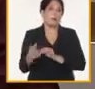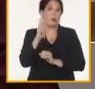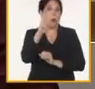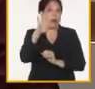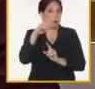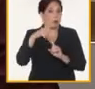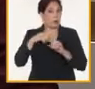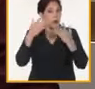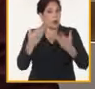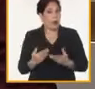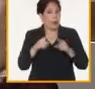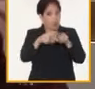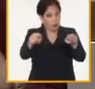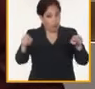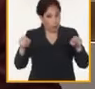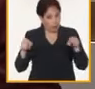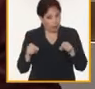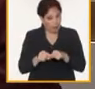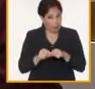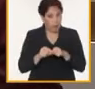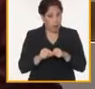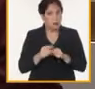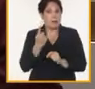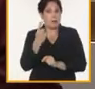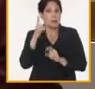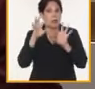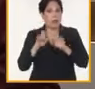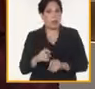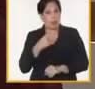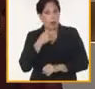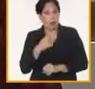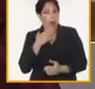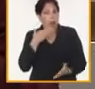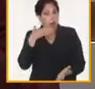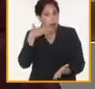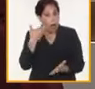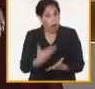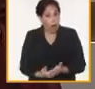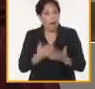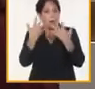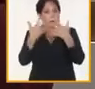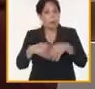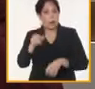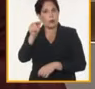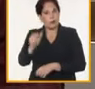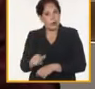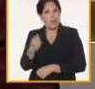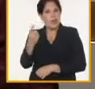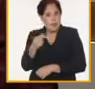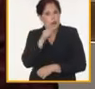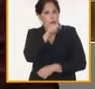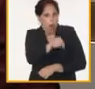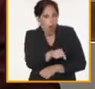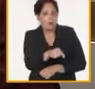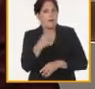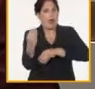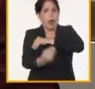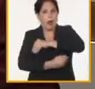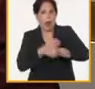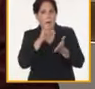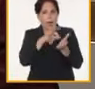toneladas por hectárea el primer secretario sacaba una cuenta de cuántos productores nosotros necesitamos como eso para